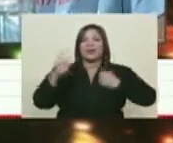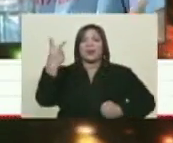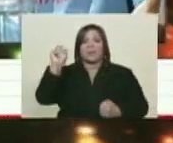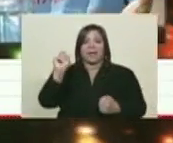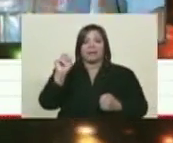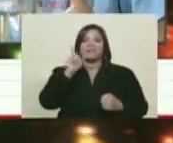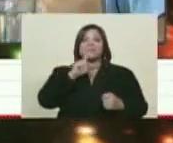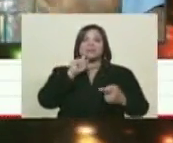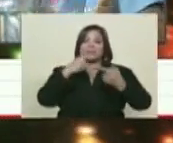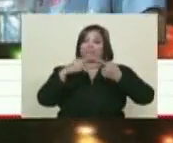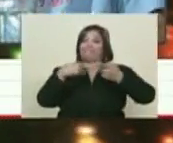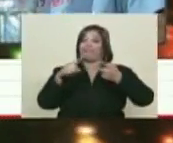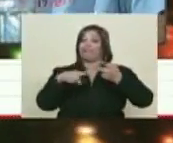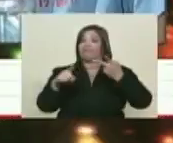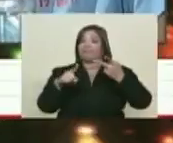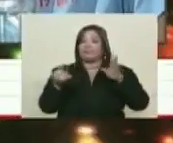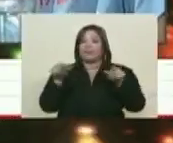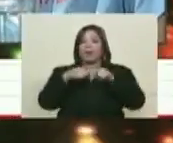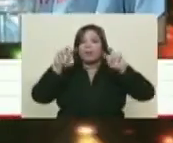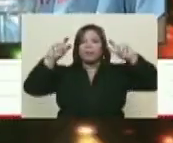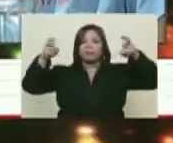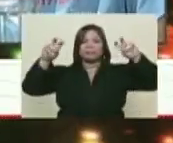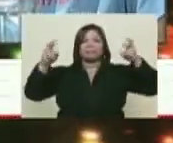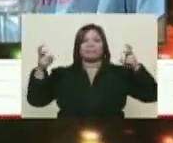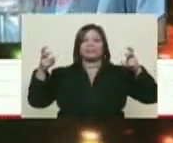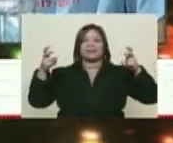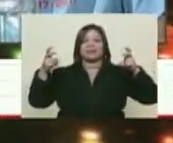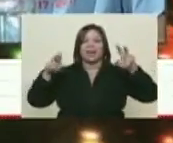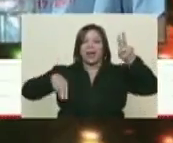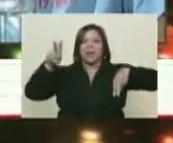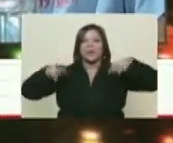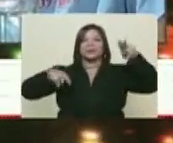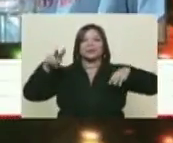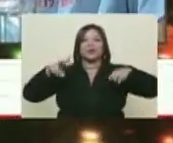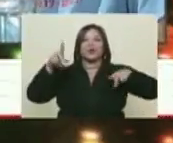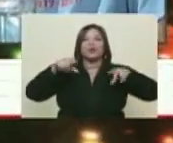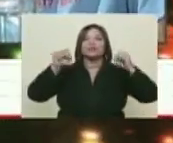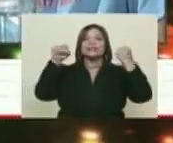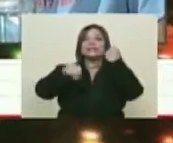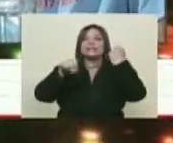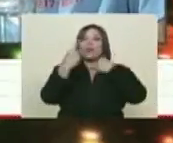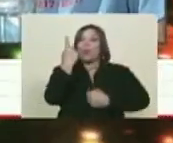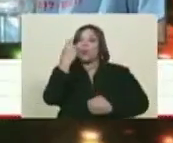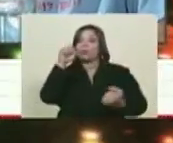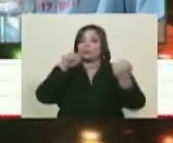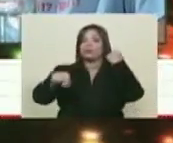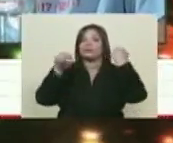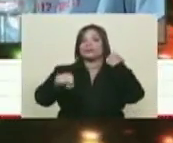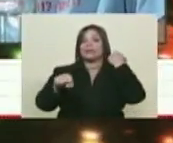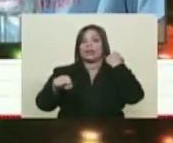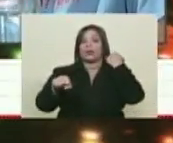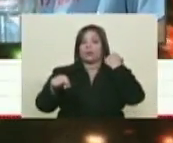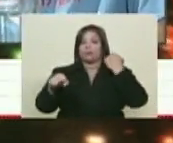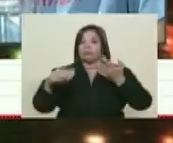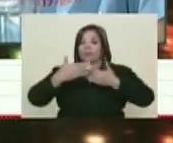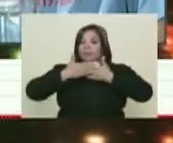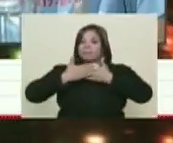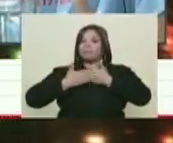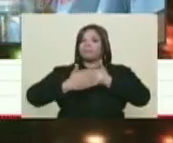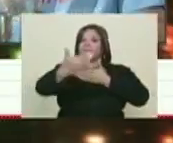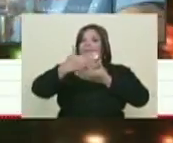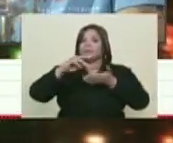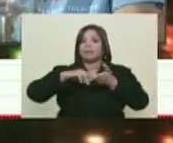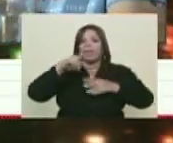y precisamente es como se titula la exposición, es un siglo de revoluciones. Es un siglo que va más allá del